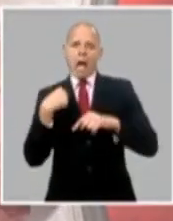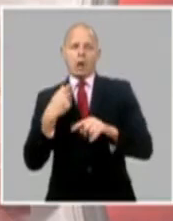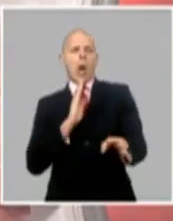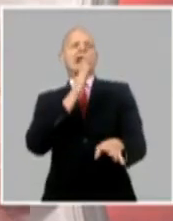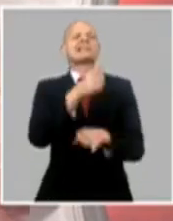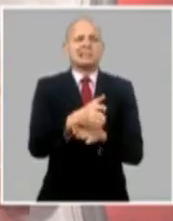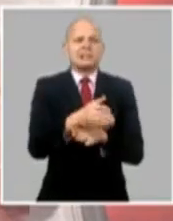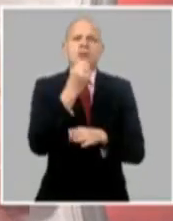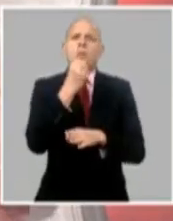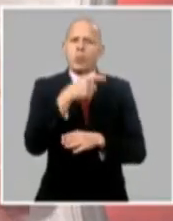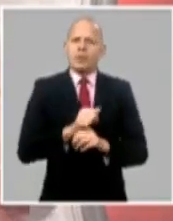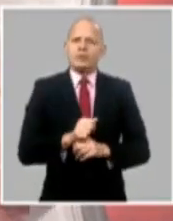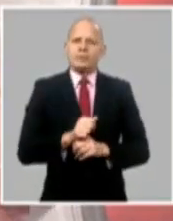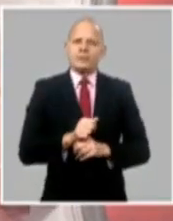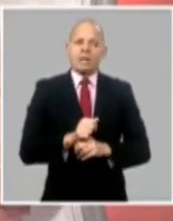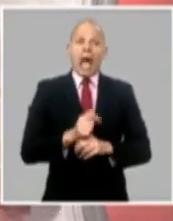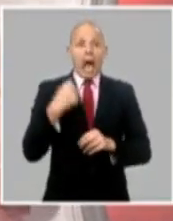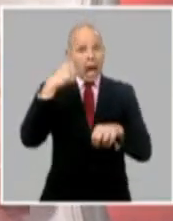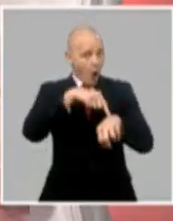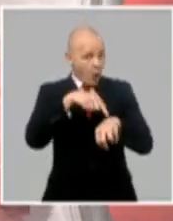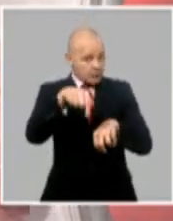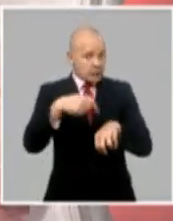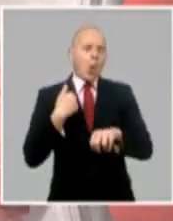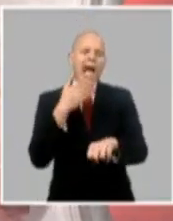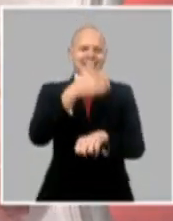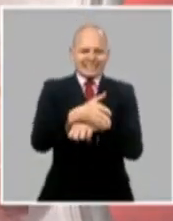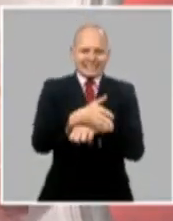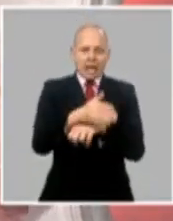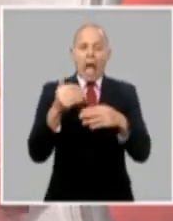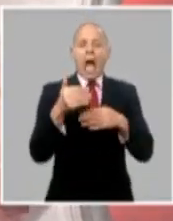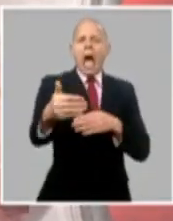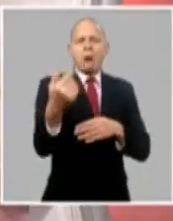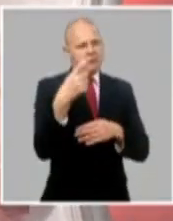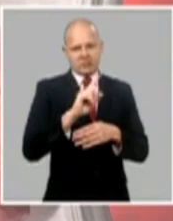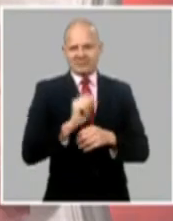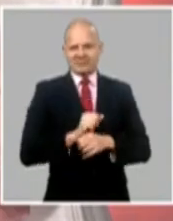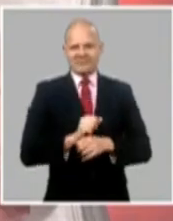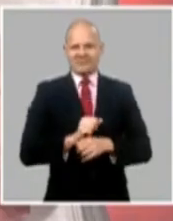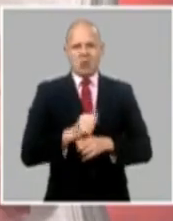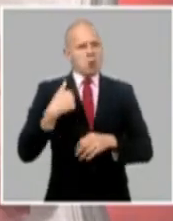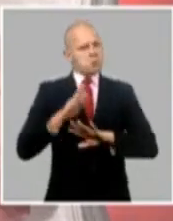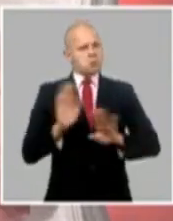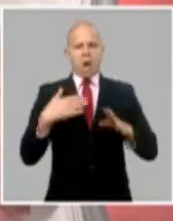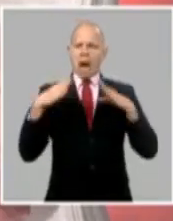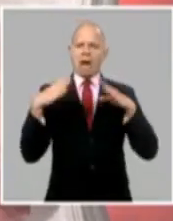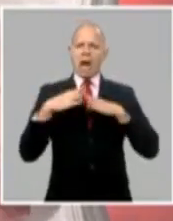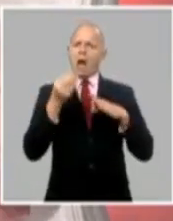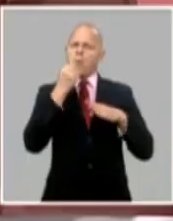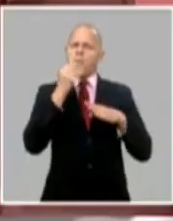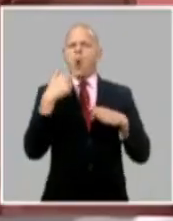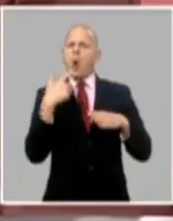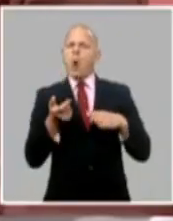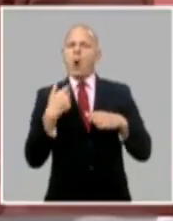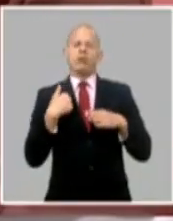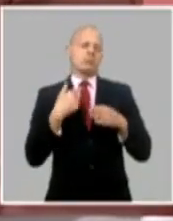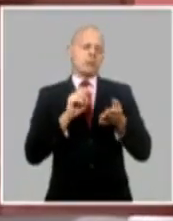no tiene que presentarse a las oficinas que hoy están habilitadas al efecto, sino que puede hacer todos los trámites de manera virtual. Eso va a ser bueno para